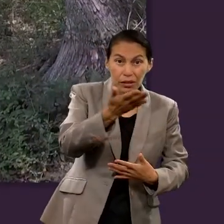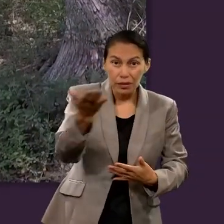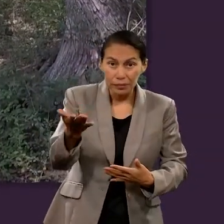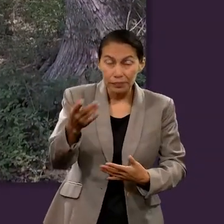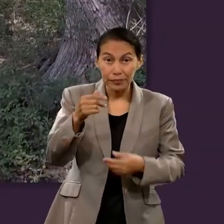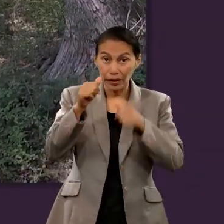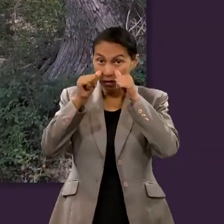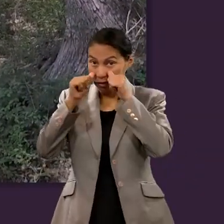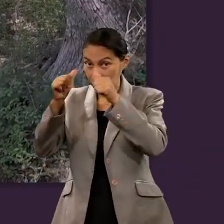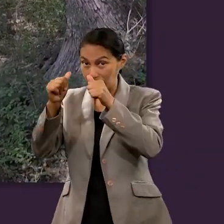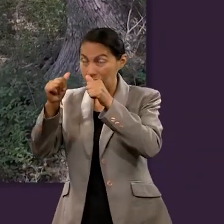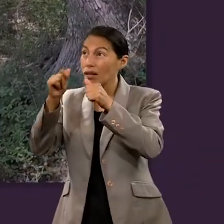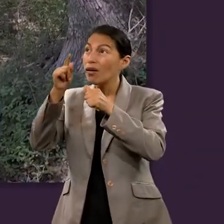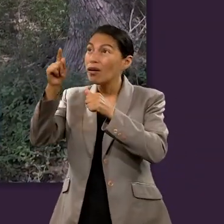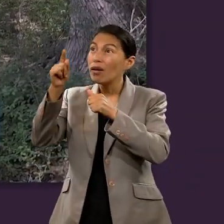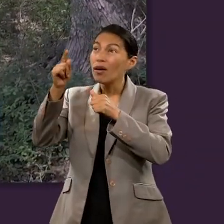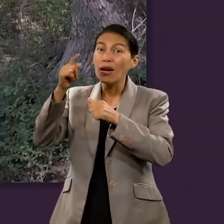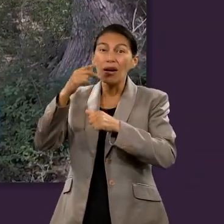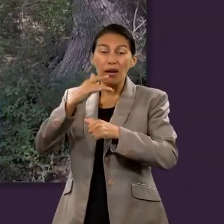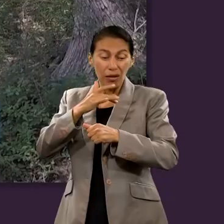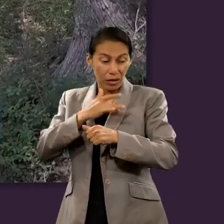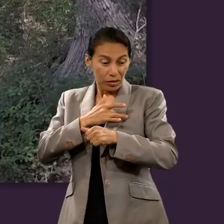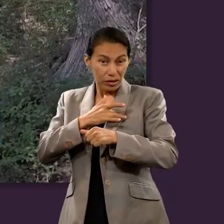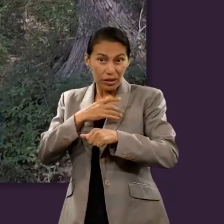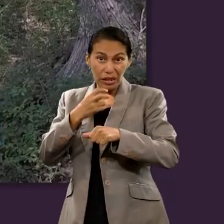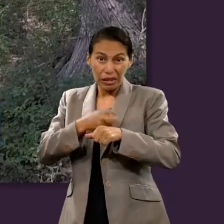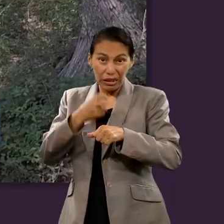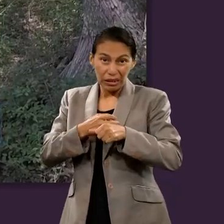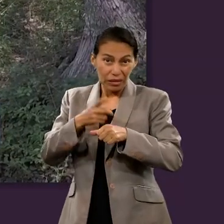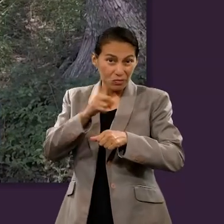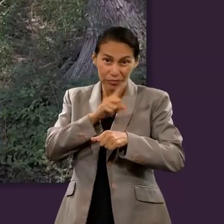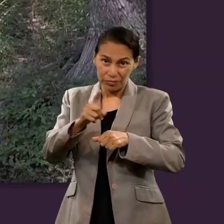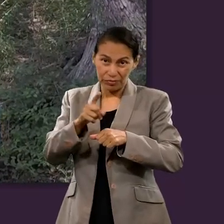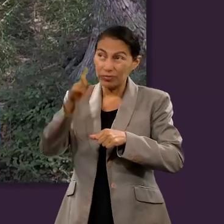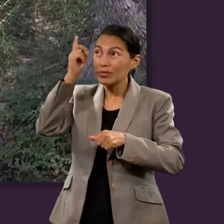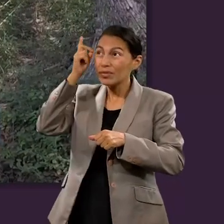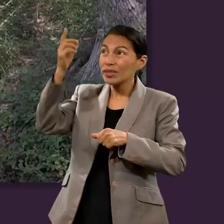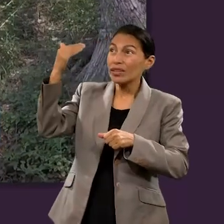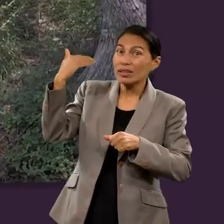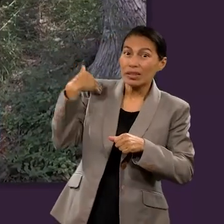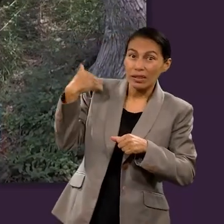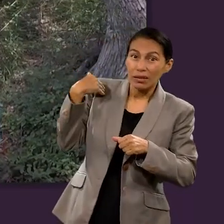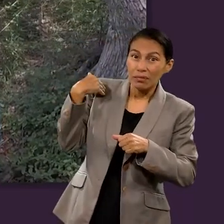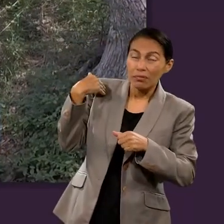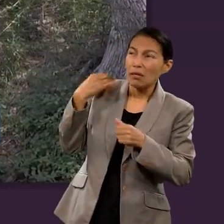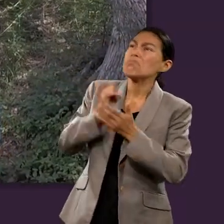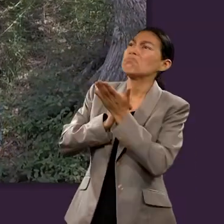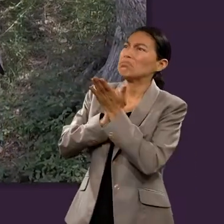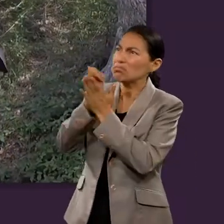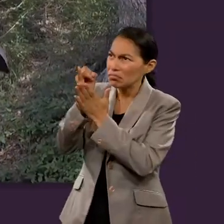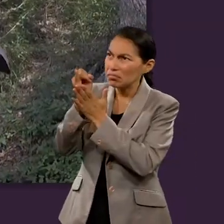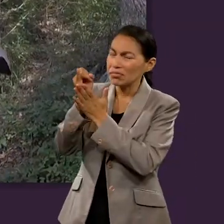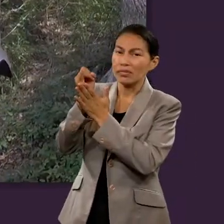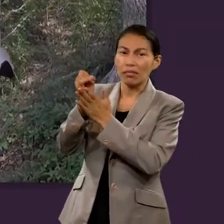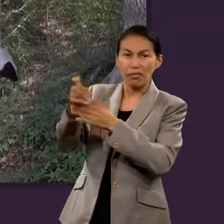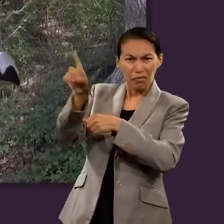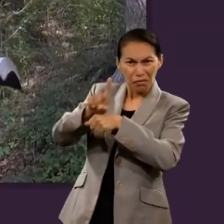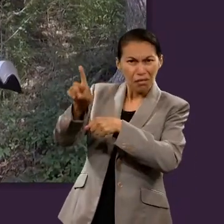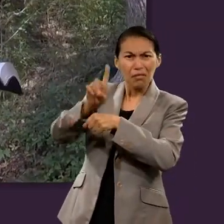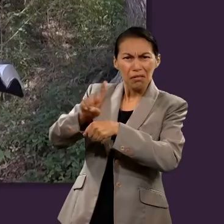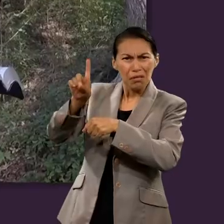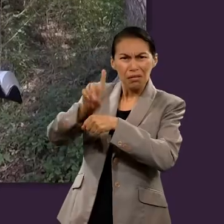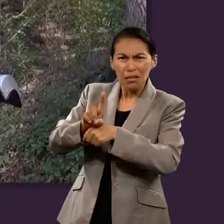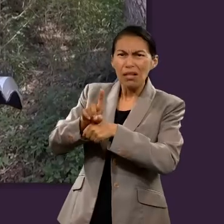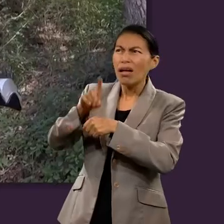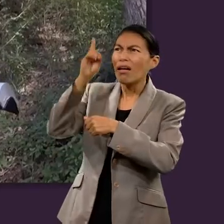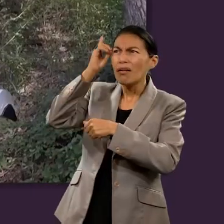Hebreos 3.15 si oyereis hoy su voz no endurezcáis vuestros corazones es una decisión a la